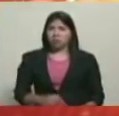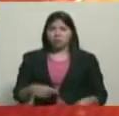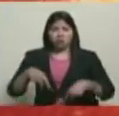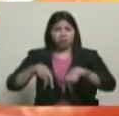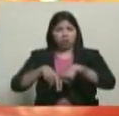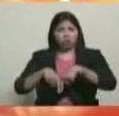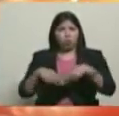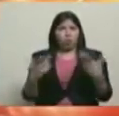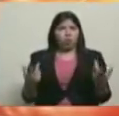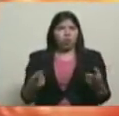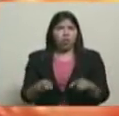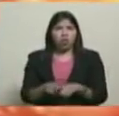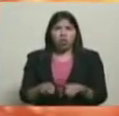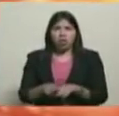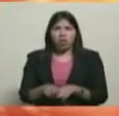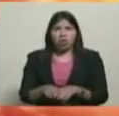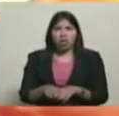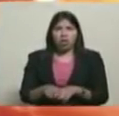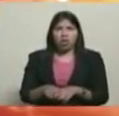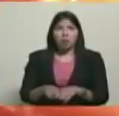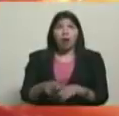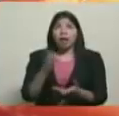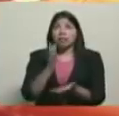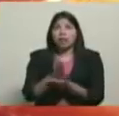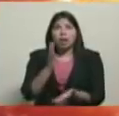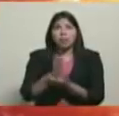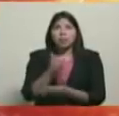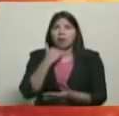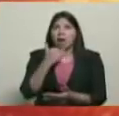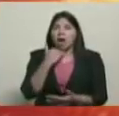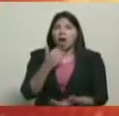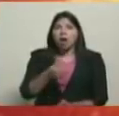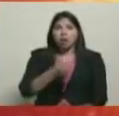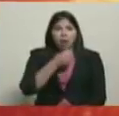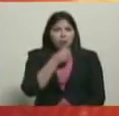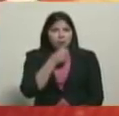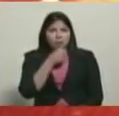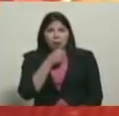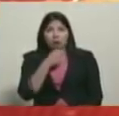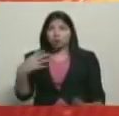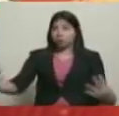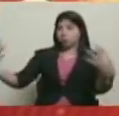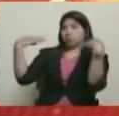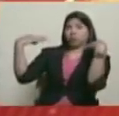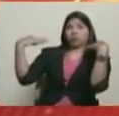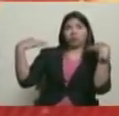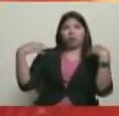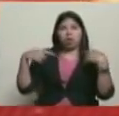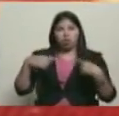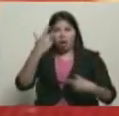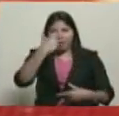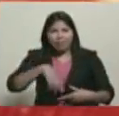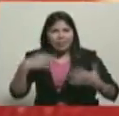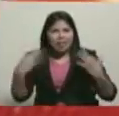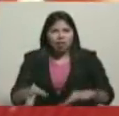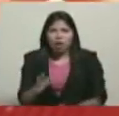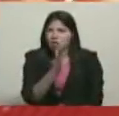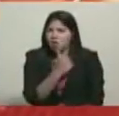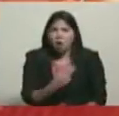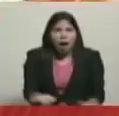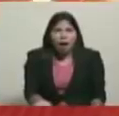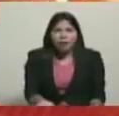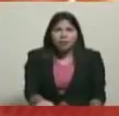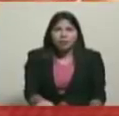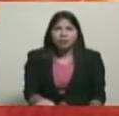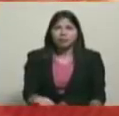en poses cada vez que van a declarar. No, poses del lado derecho o del lado izquierdo porque ellos no son naturales. Y se fueron para allá y hay una foto que